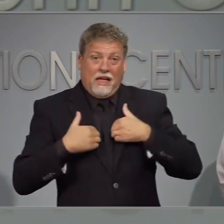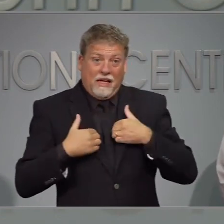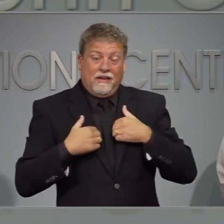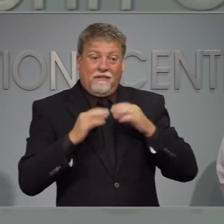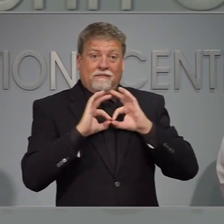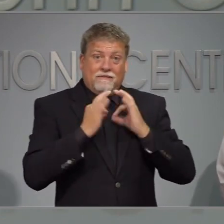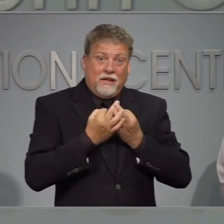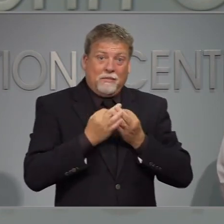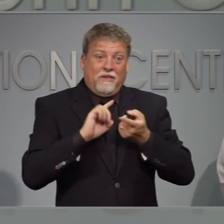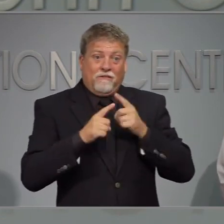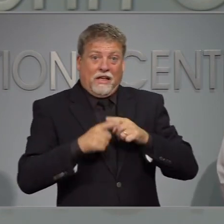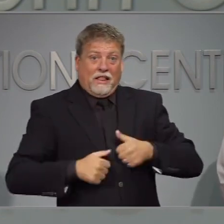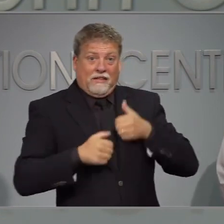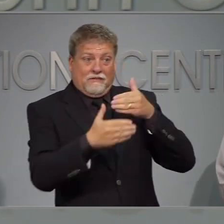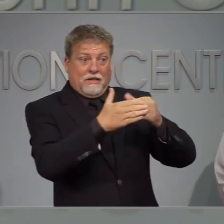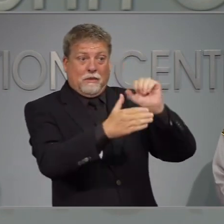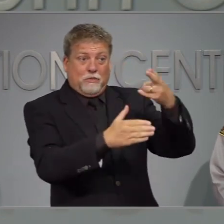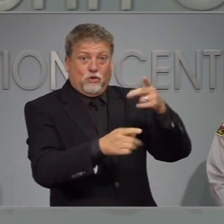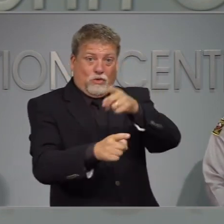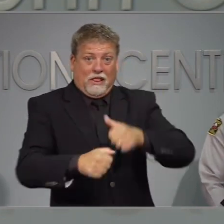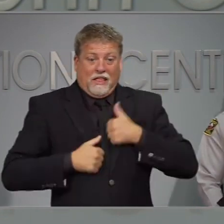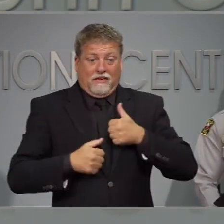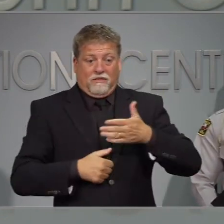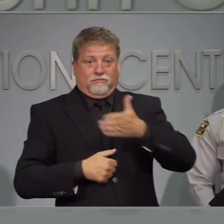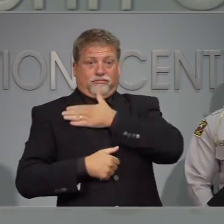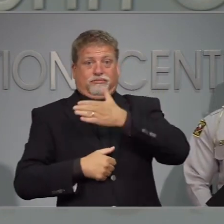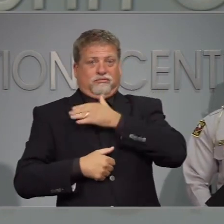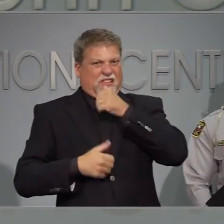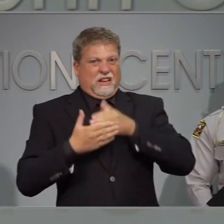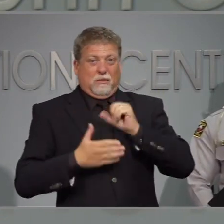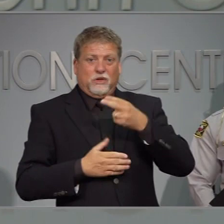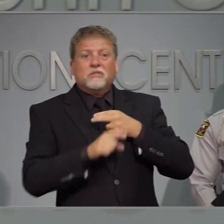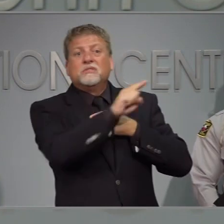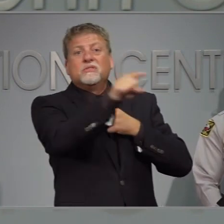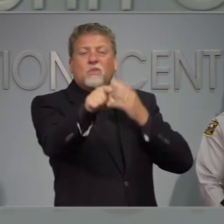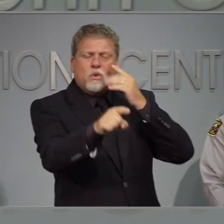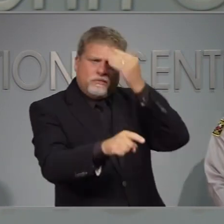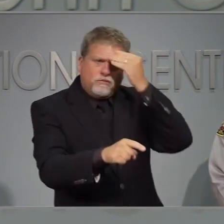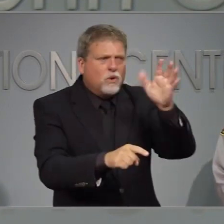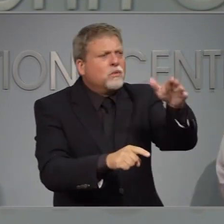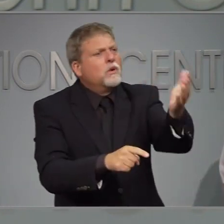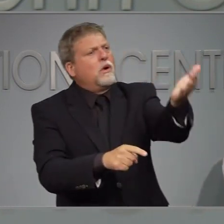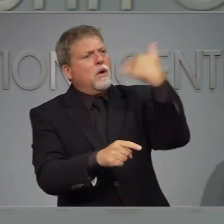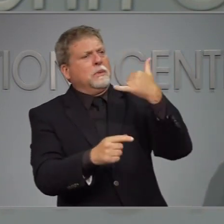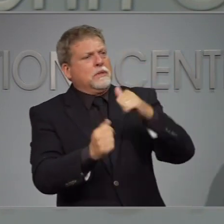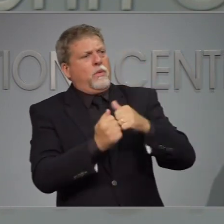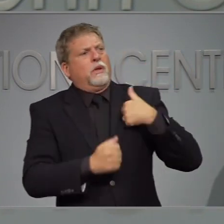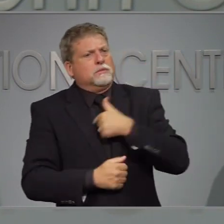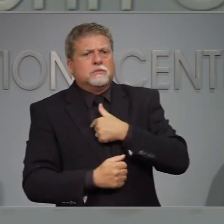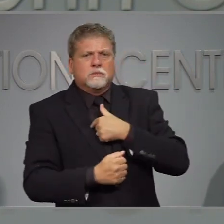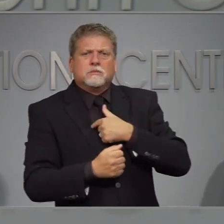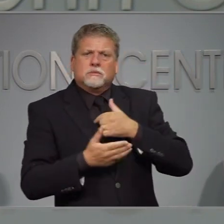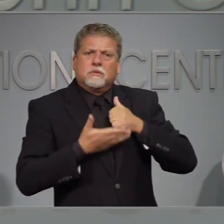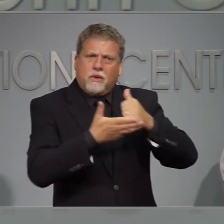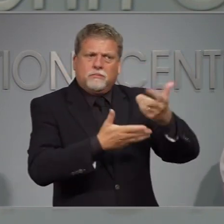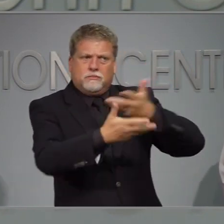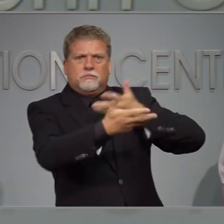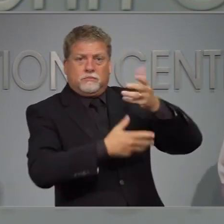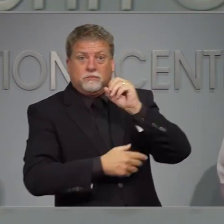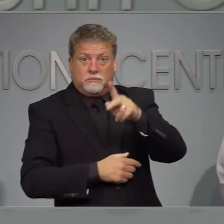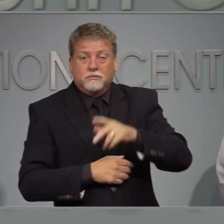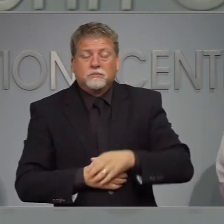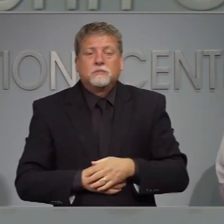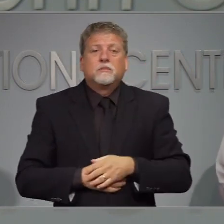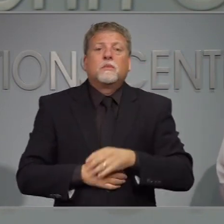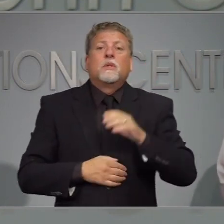ofrezca su casa a amigos y familiares que tengan que evacuar. Las opciones de albergues no grupales como